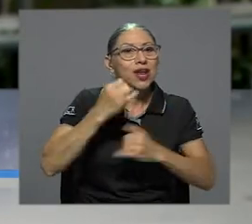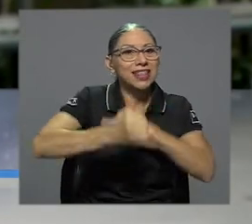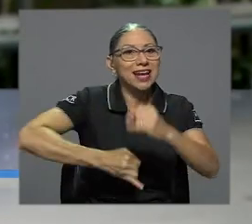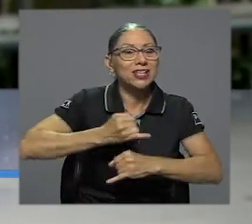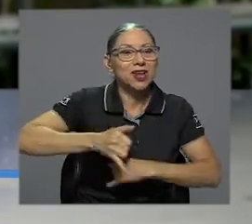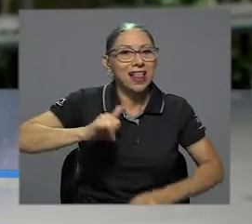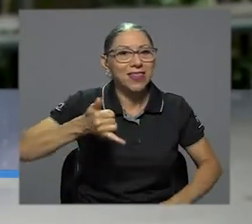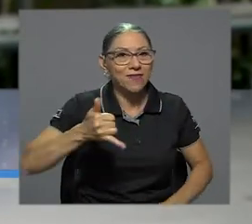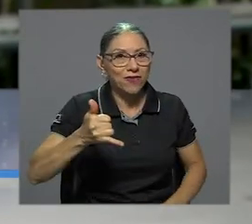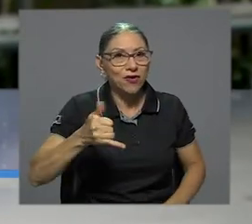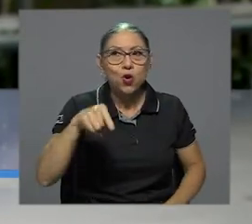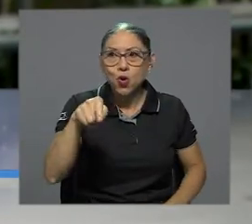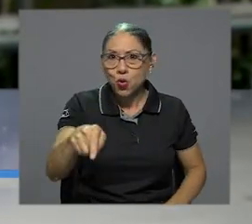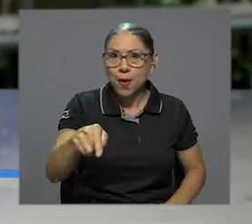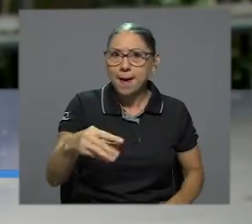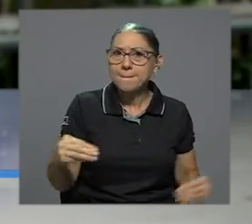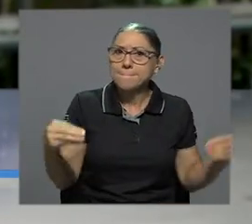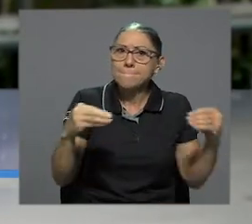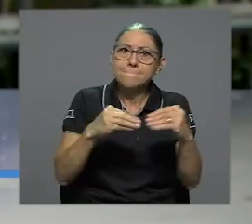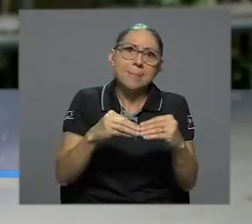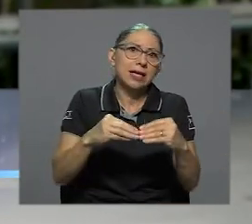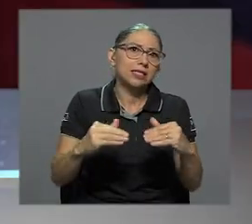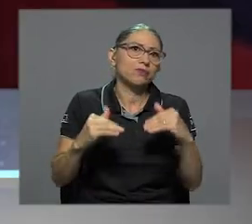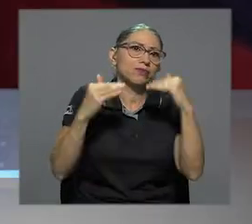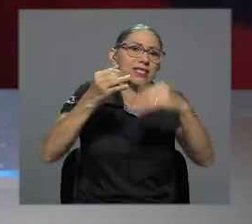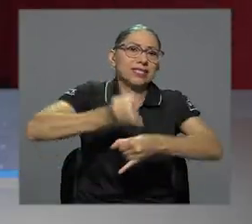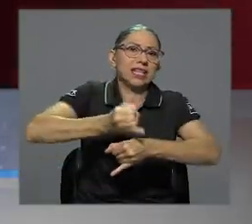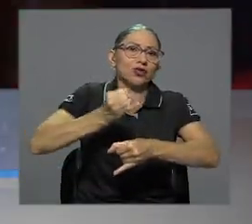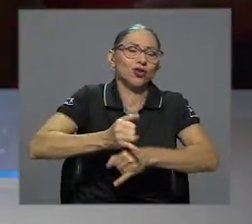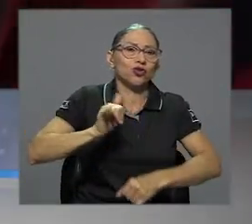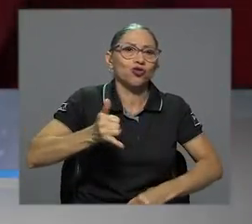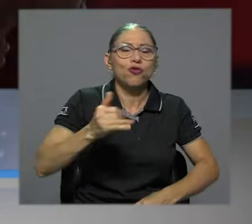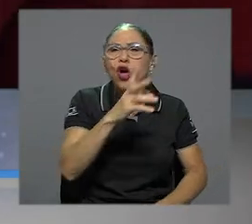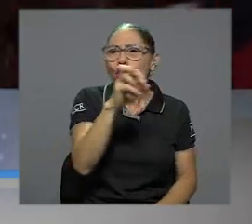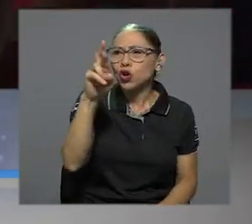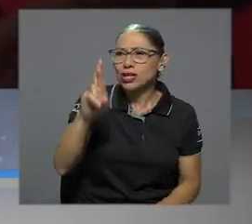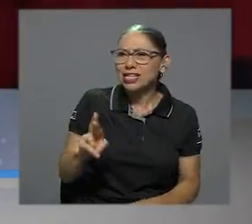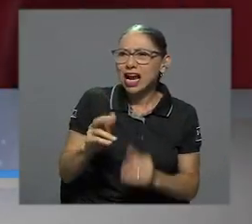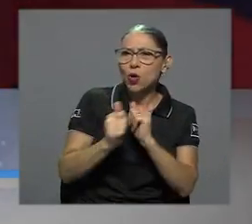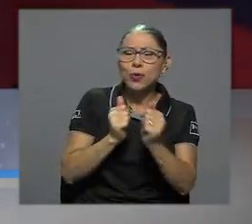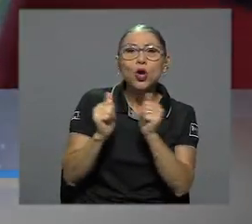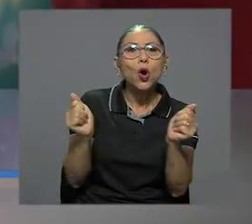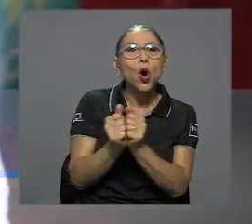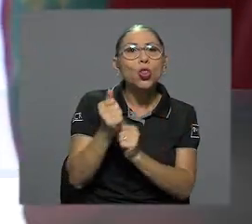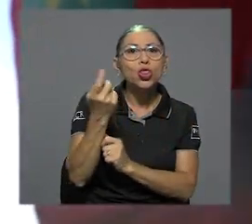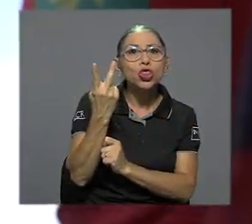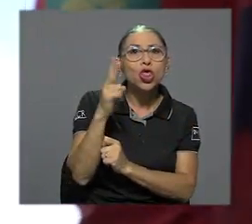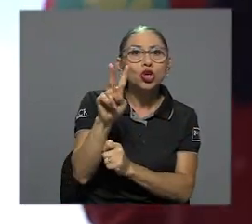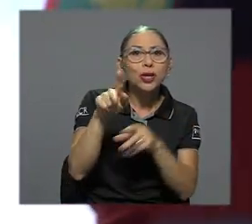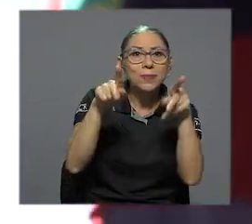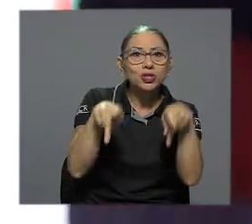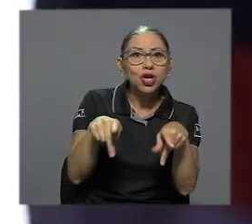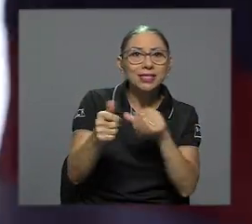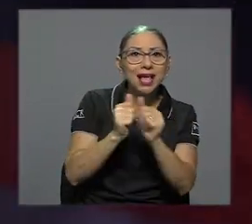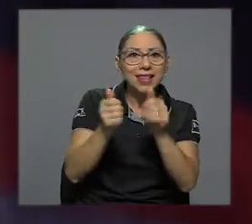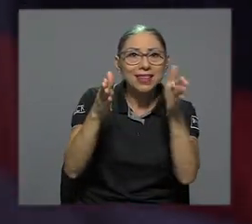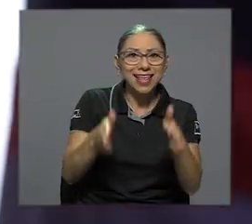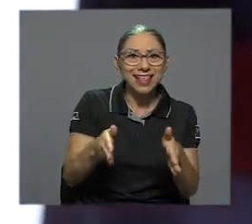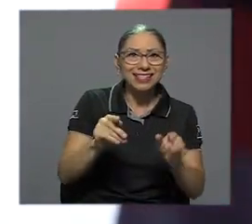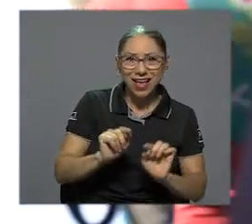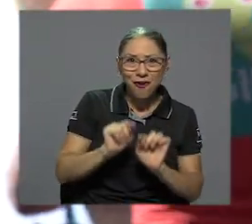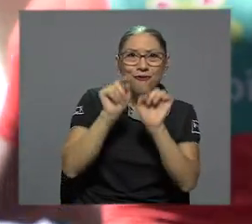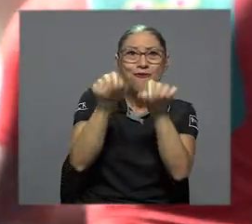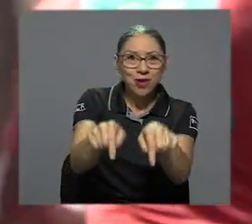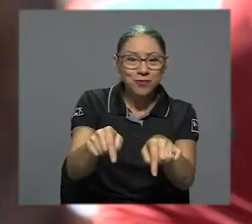Association, es la mayor entidad a nivel de surf. Costa Rica pudo competir con, vamos a ver, íbamos 12 atletas